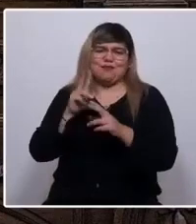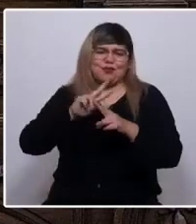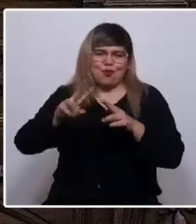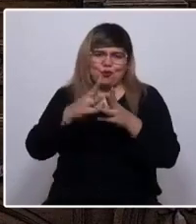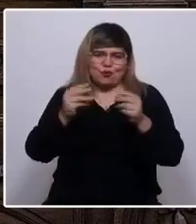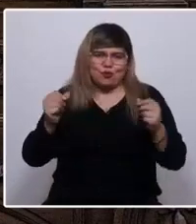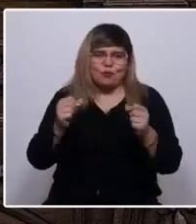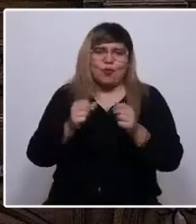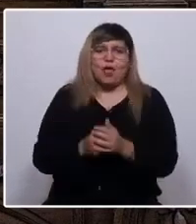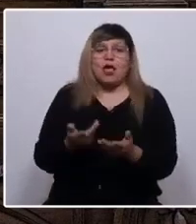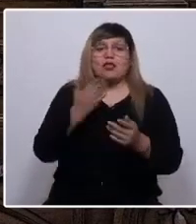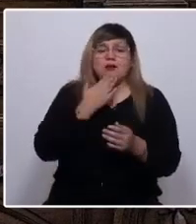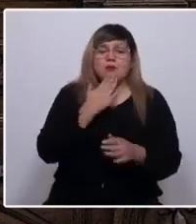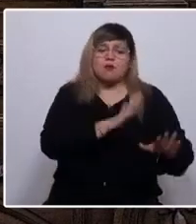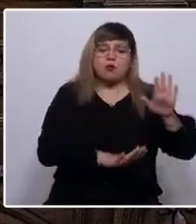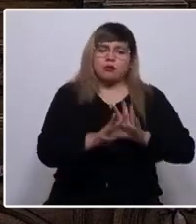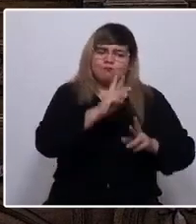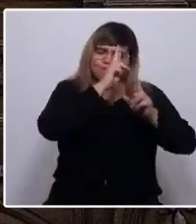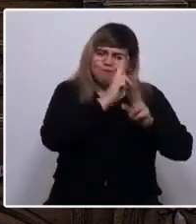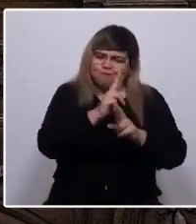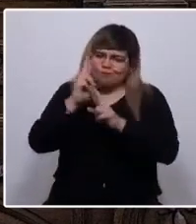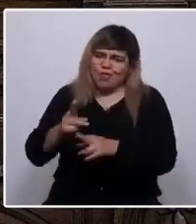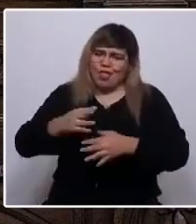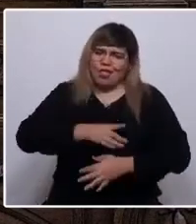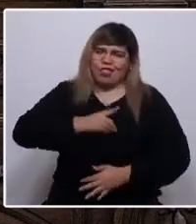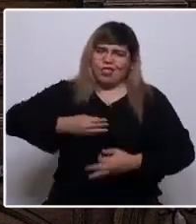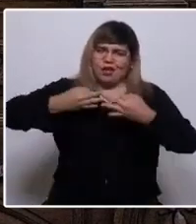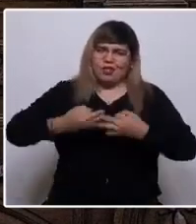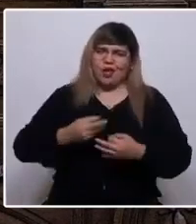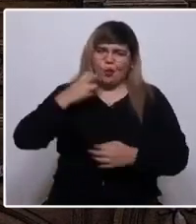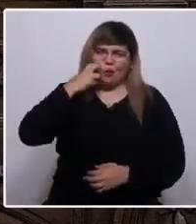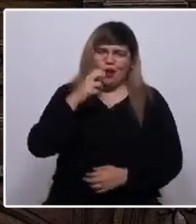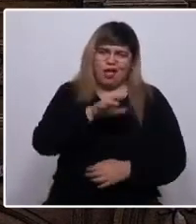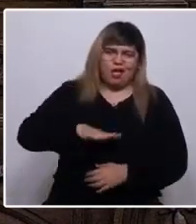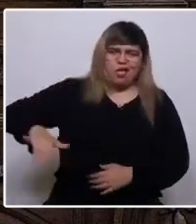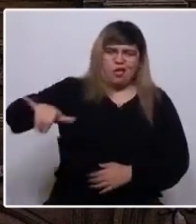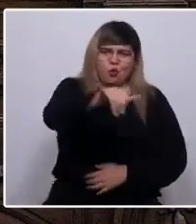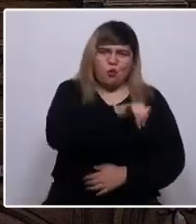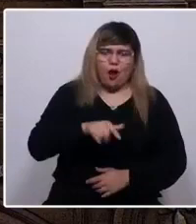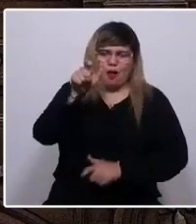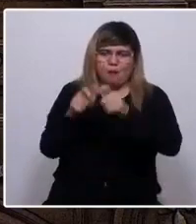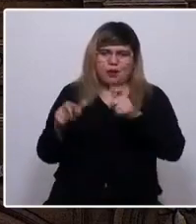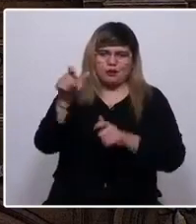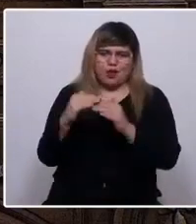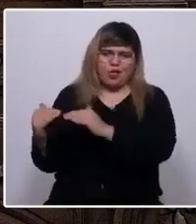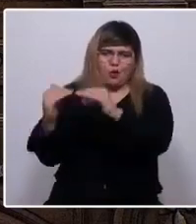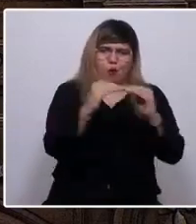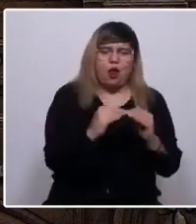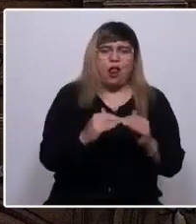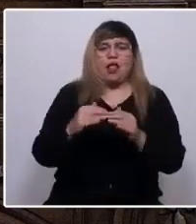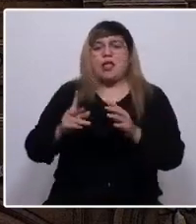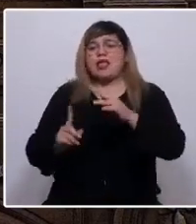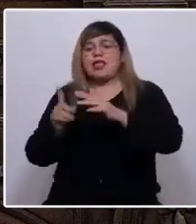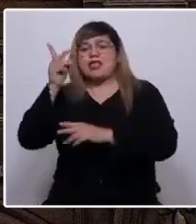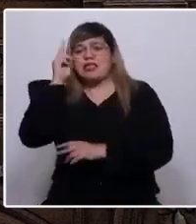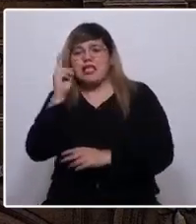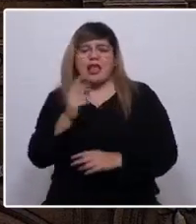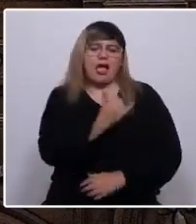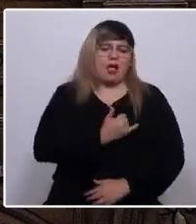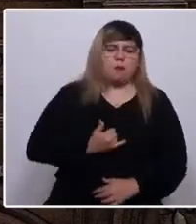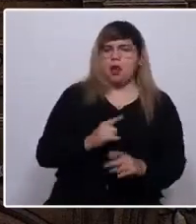la base de la protección y respeto a la dignidad humana que se merece por igual todas las personas, sean indígenas aymaras o no.